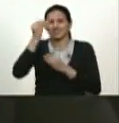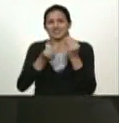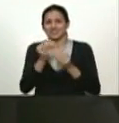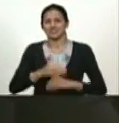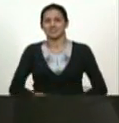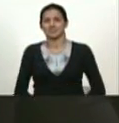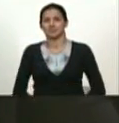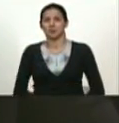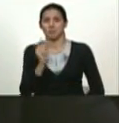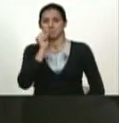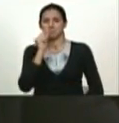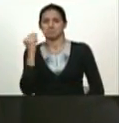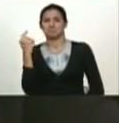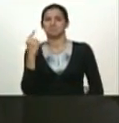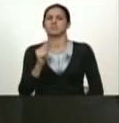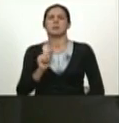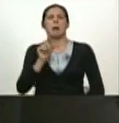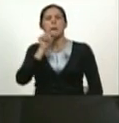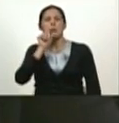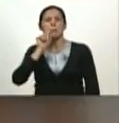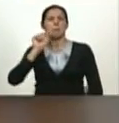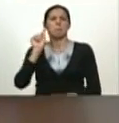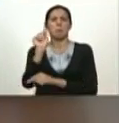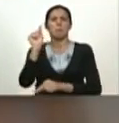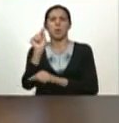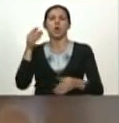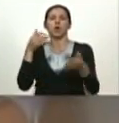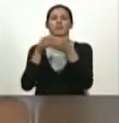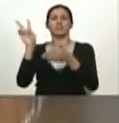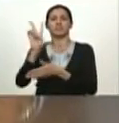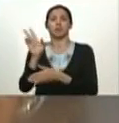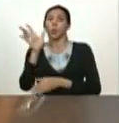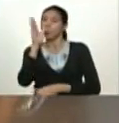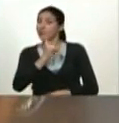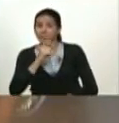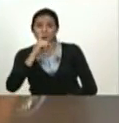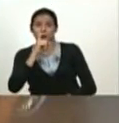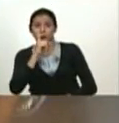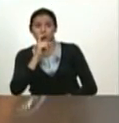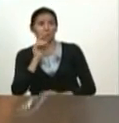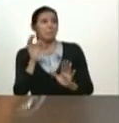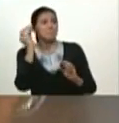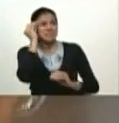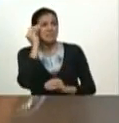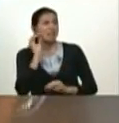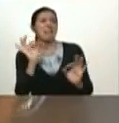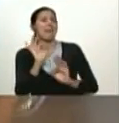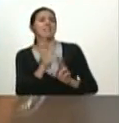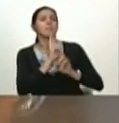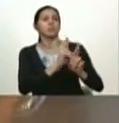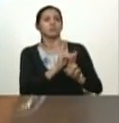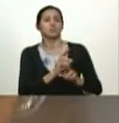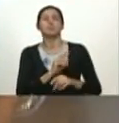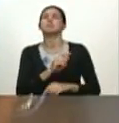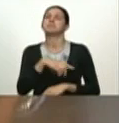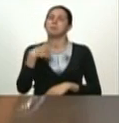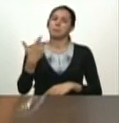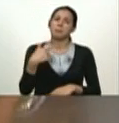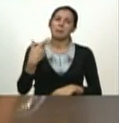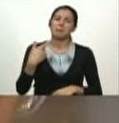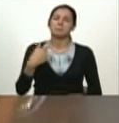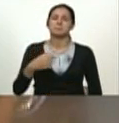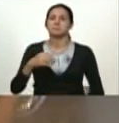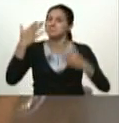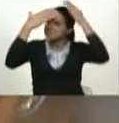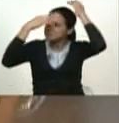él se paró ahí a vituperiar de Venezuela y creía que como yo no estaba nadie le iba a responder y le dieron la palabra a una muchacha y